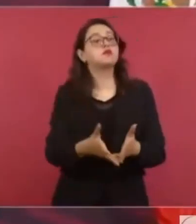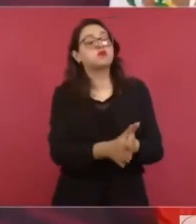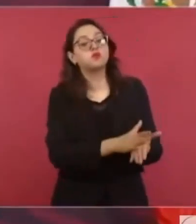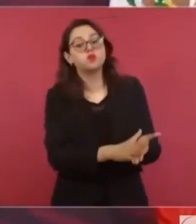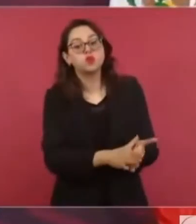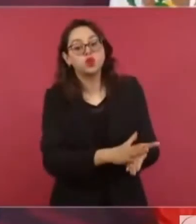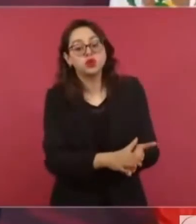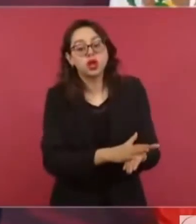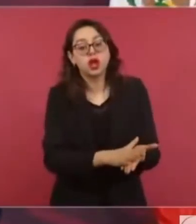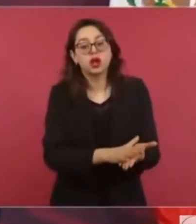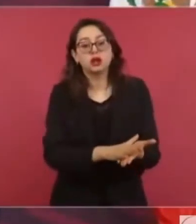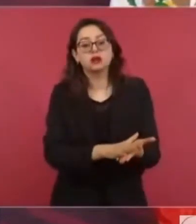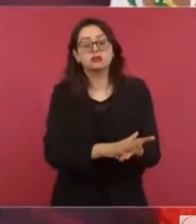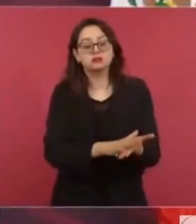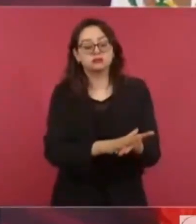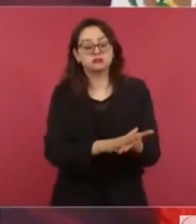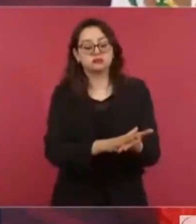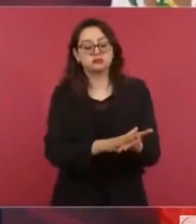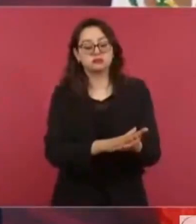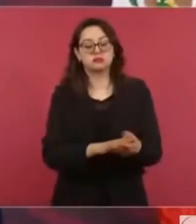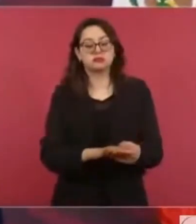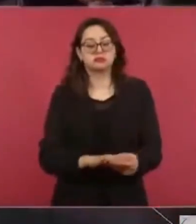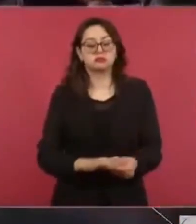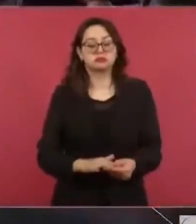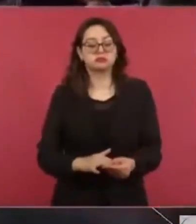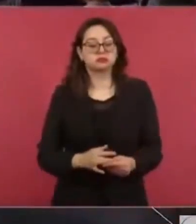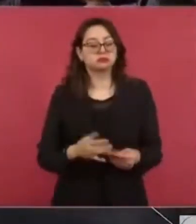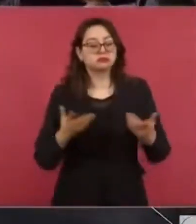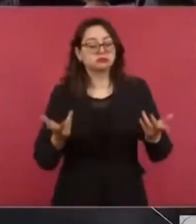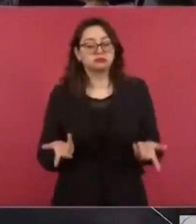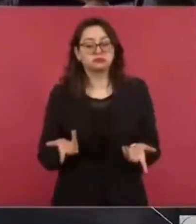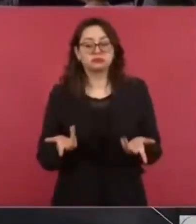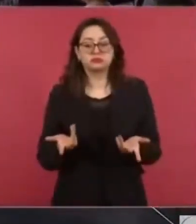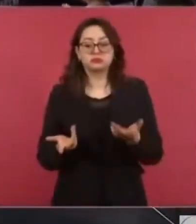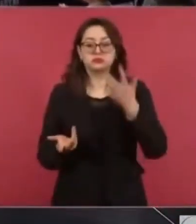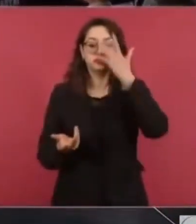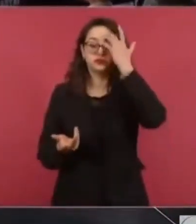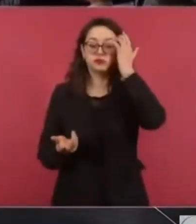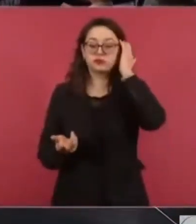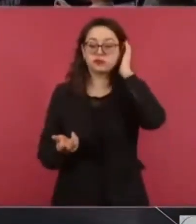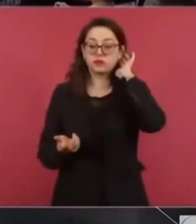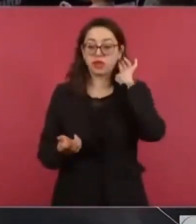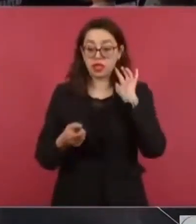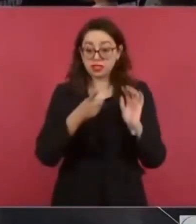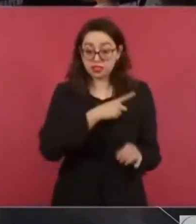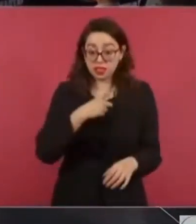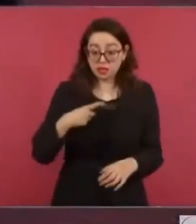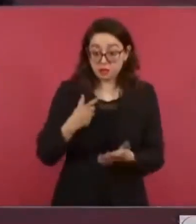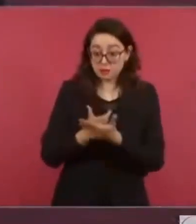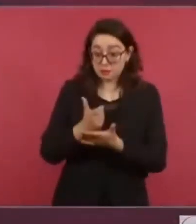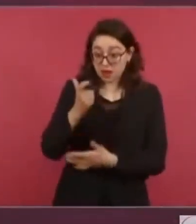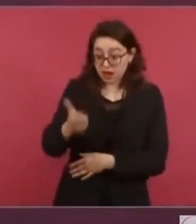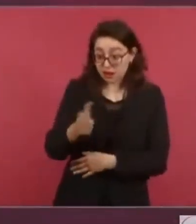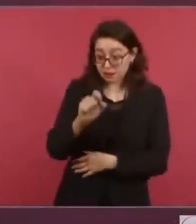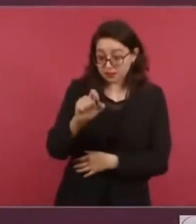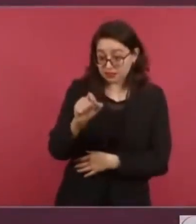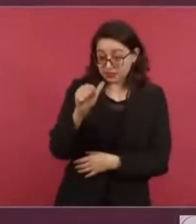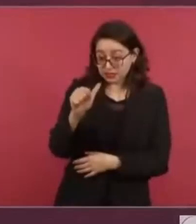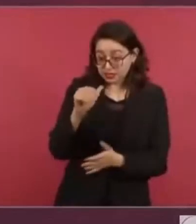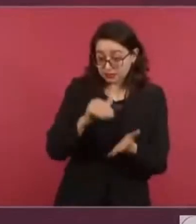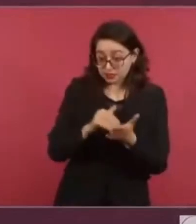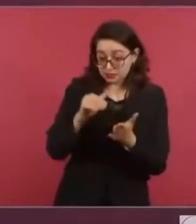12 sobre los 26 mil millones. porque la corte